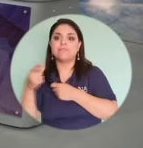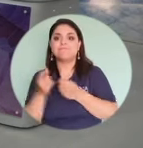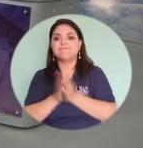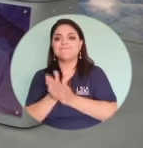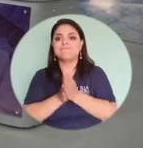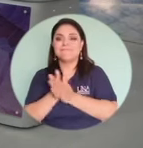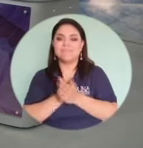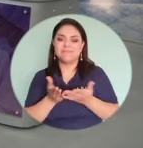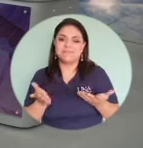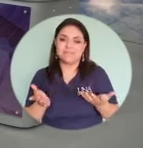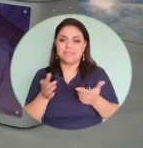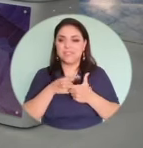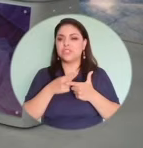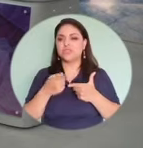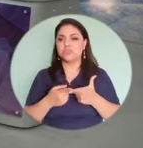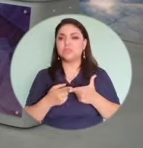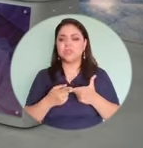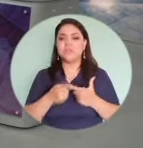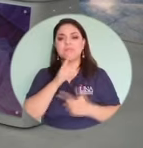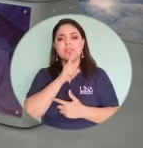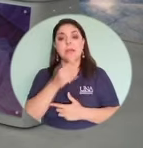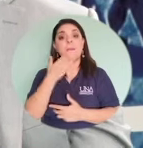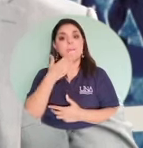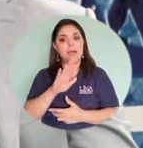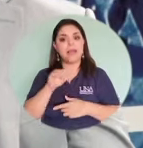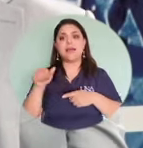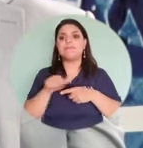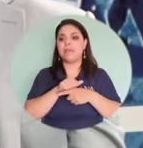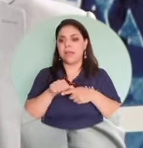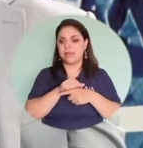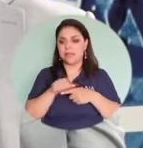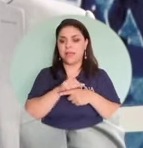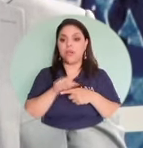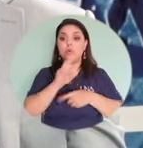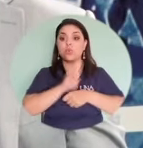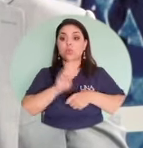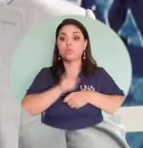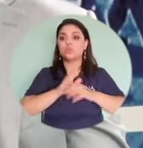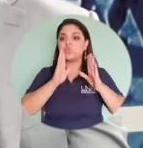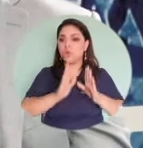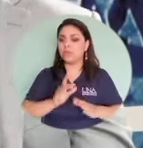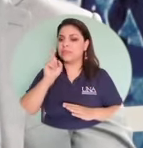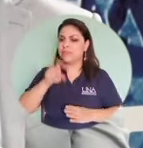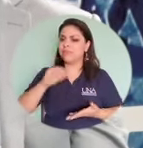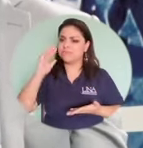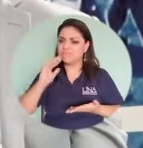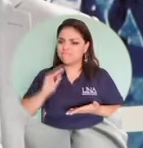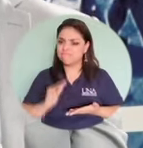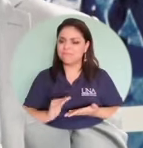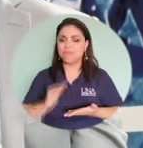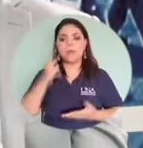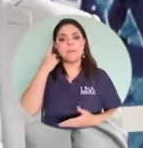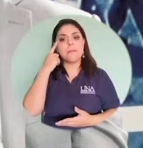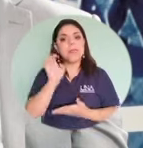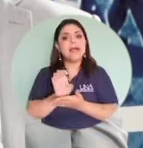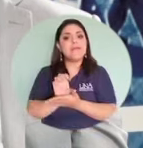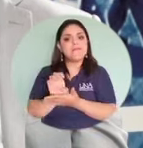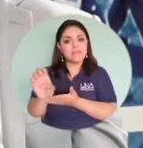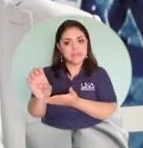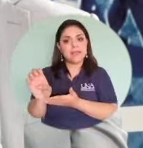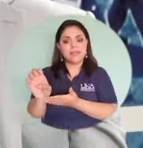hablando de las malas prácticas que también tienen que ser mitigadas para evitar a toda costa